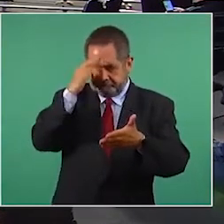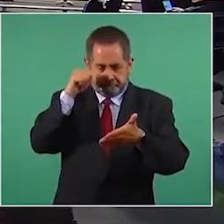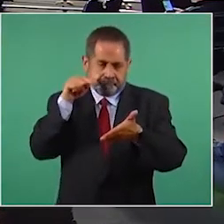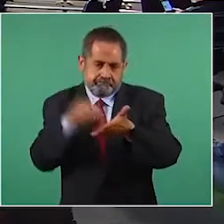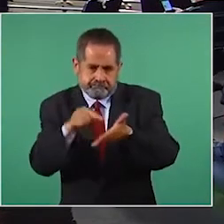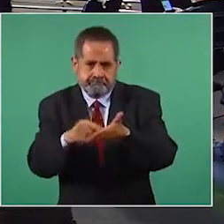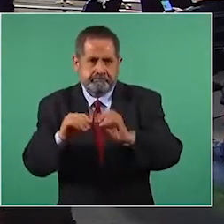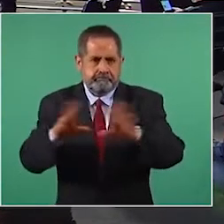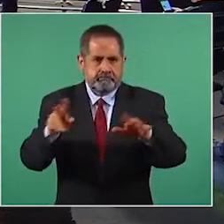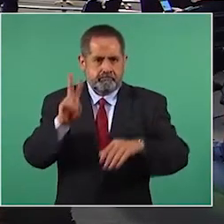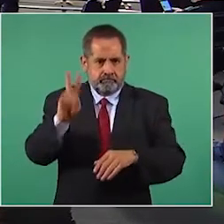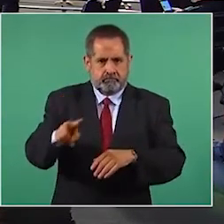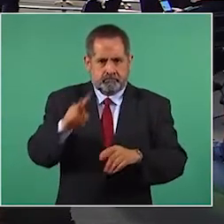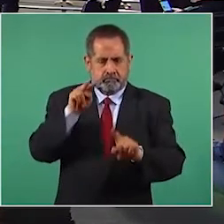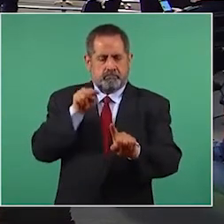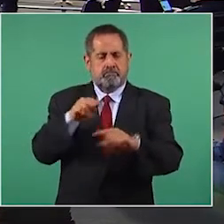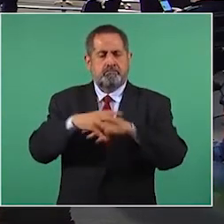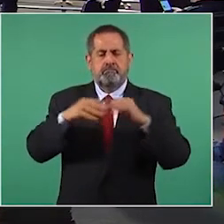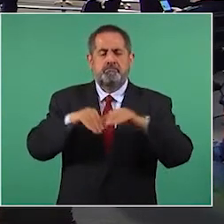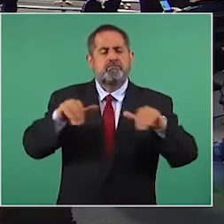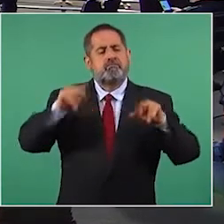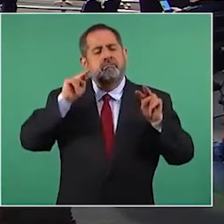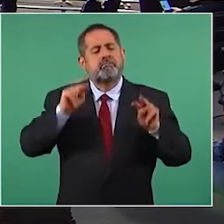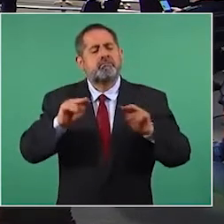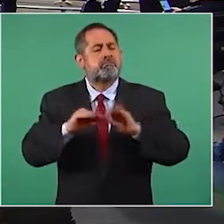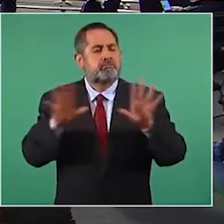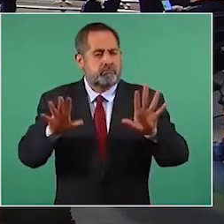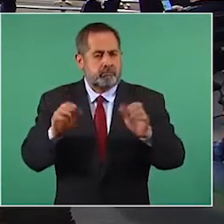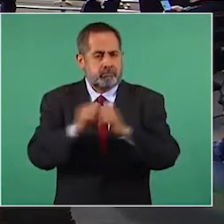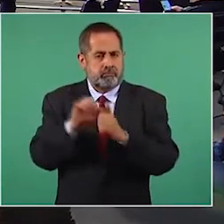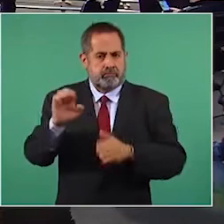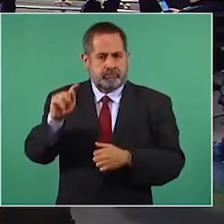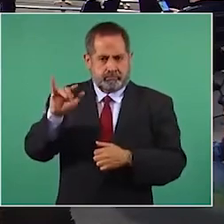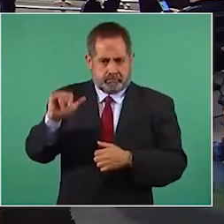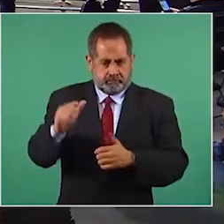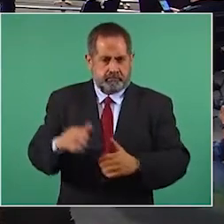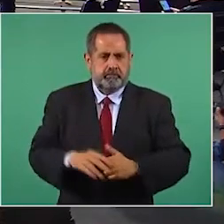siendo objetivos y con ética.